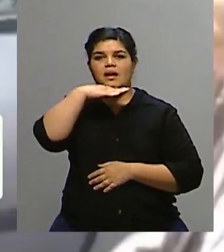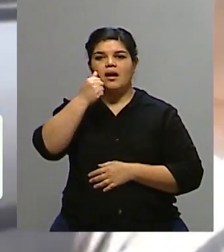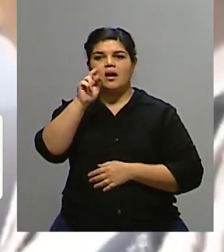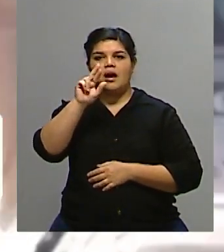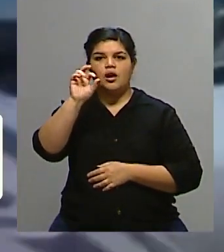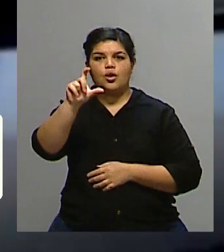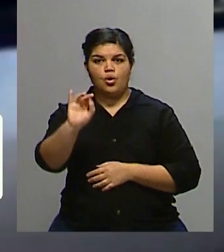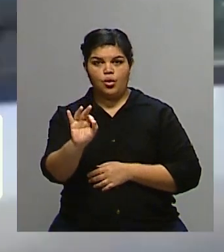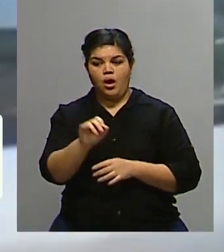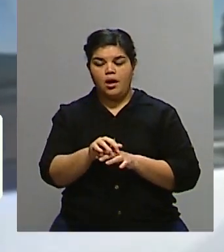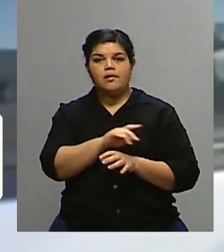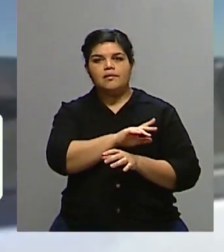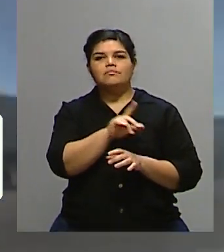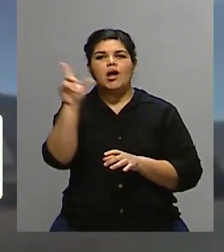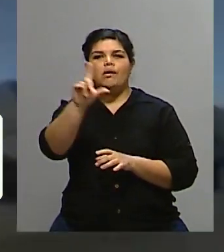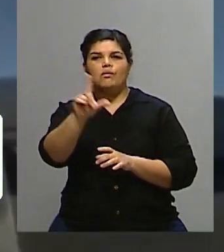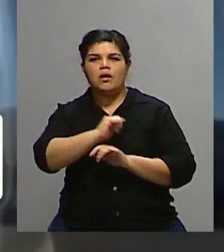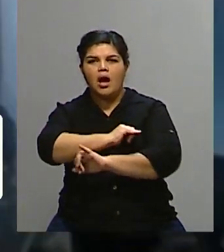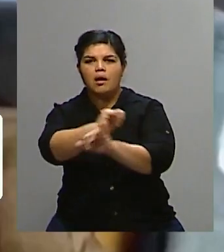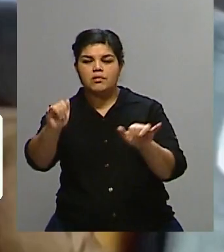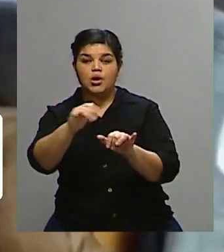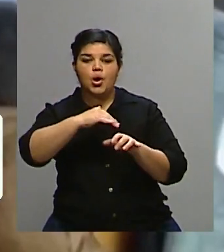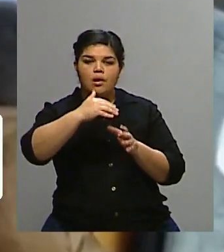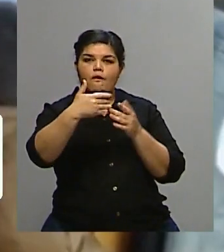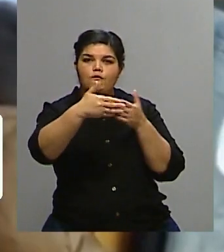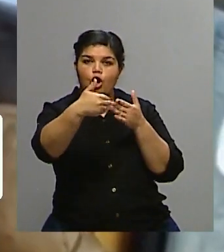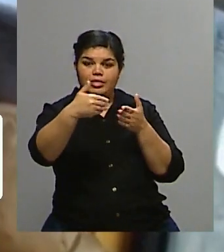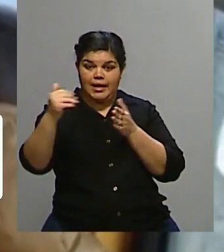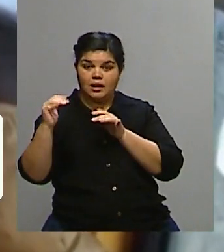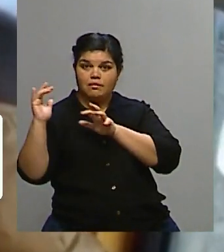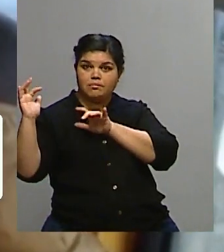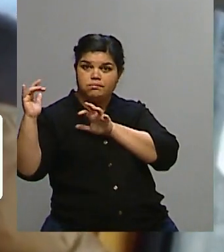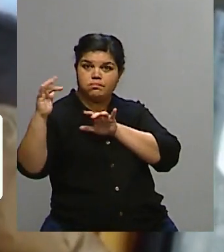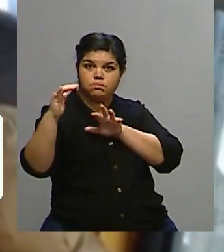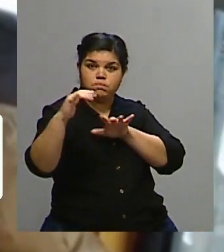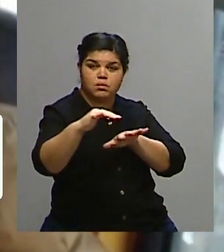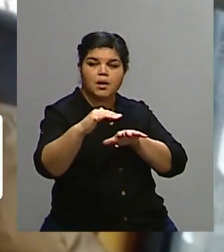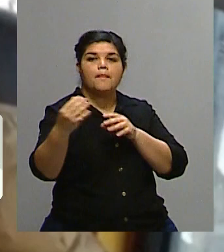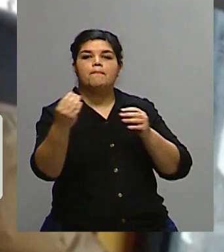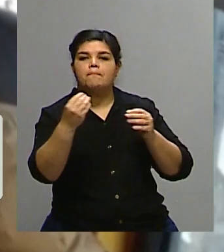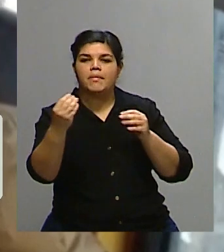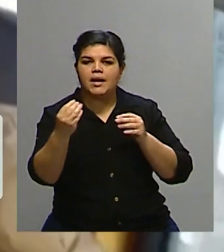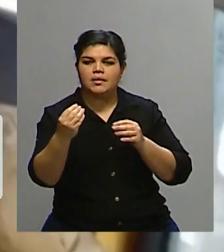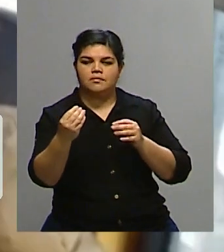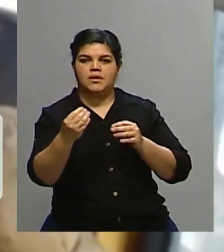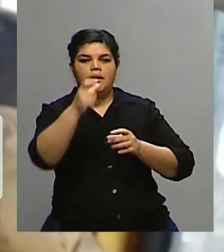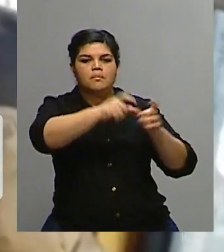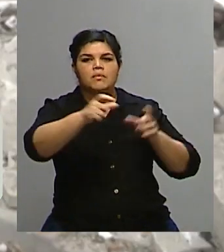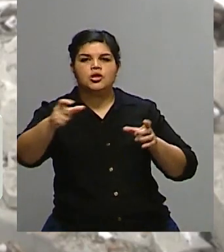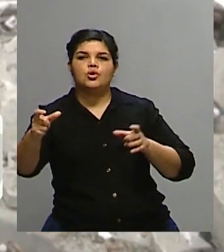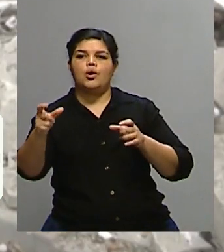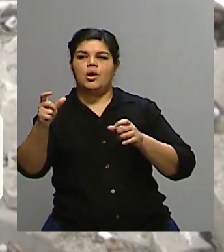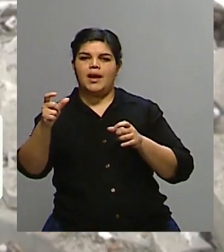lunes que se habían trasladado a la región rusa de Belgorod cerca de la frontera, oficialmente para ayudar con la afluencia de refugiados.